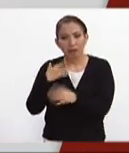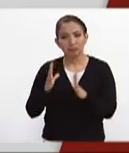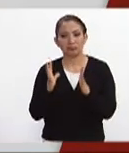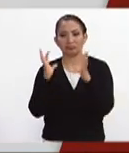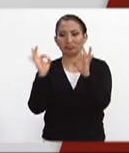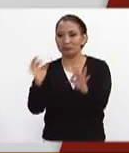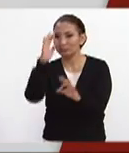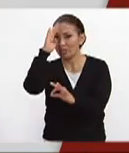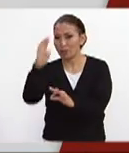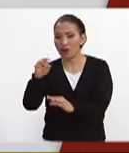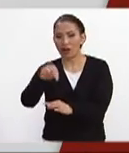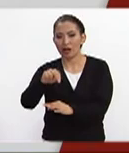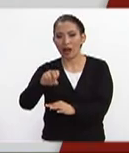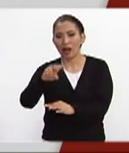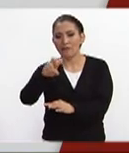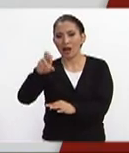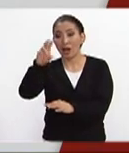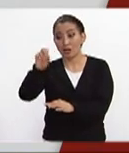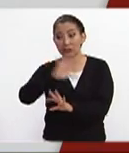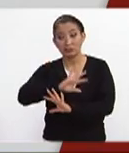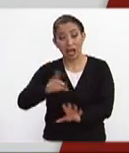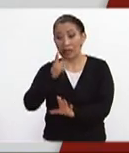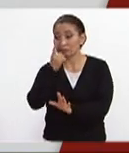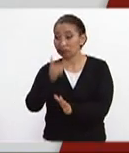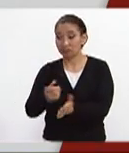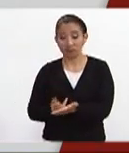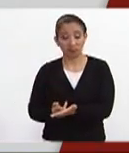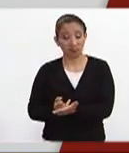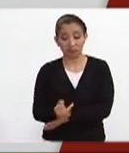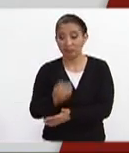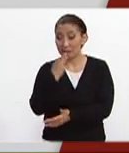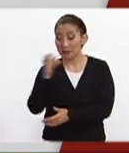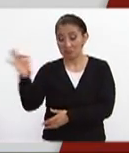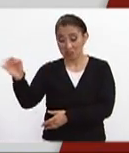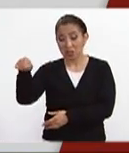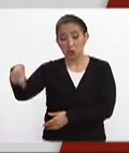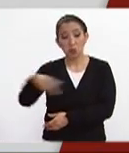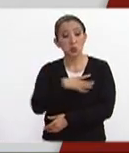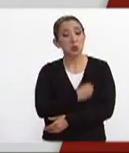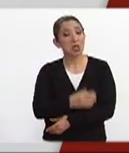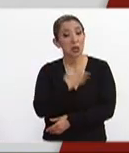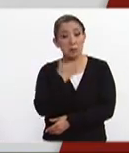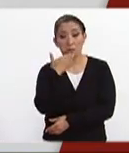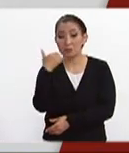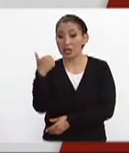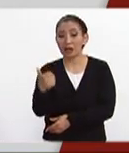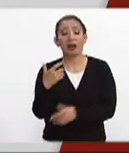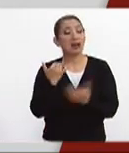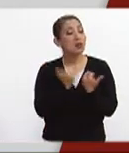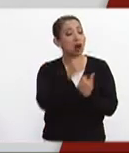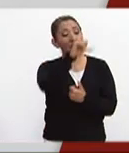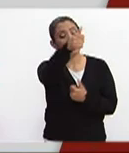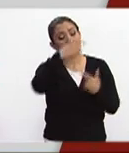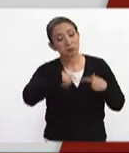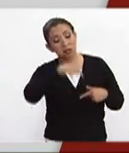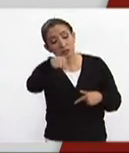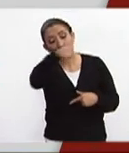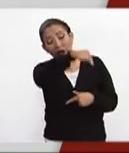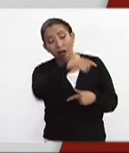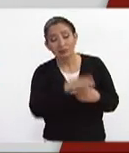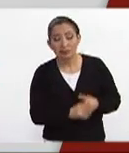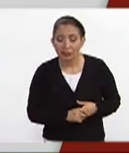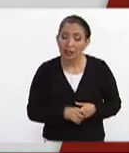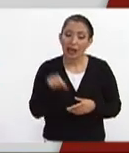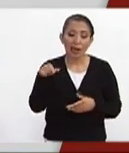confirmando el señor Navarro que ya le han le han hablado de la posibilidad de que su hijo esté bien al igual que de otras personas ahí